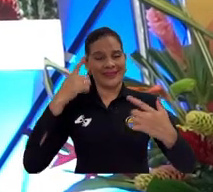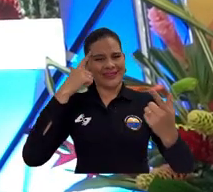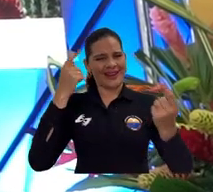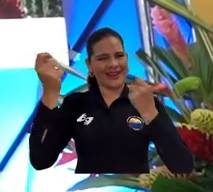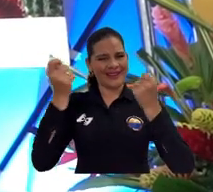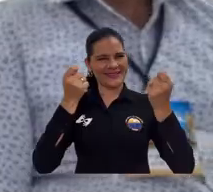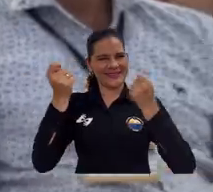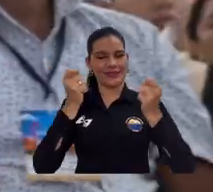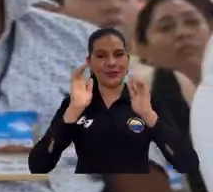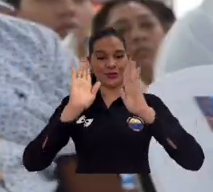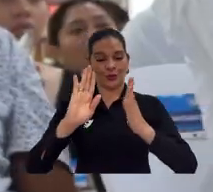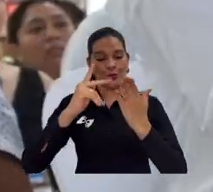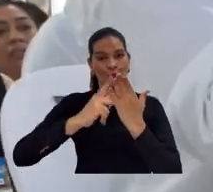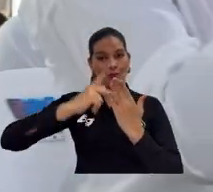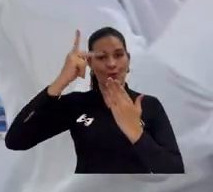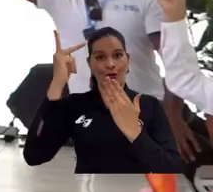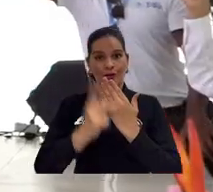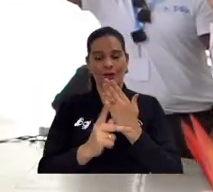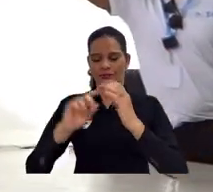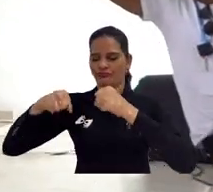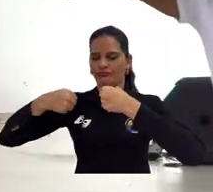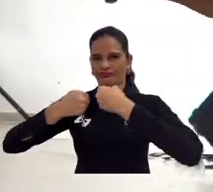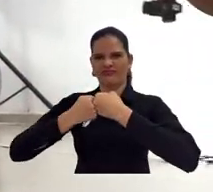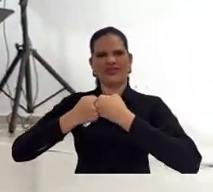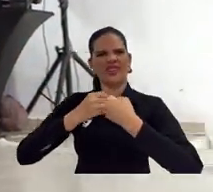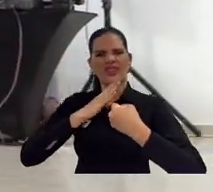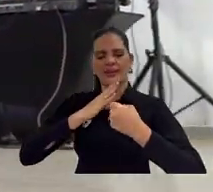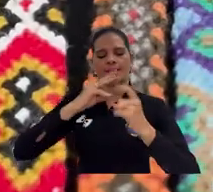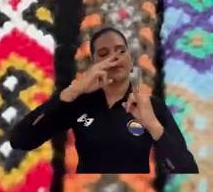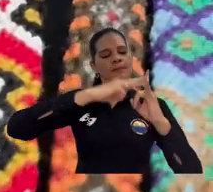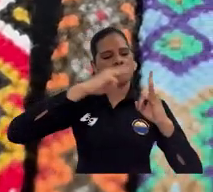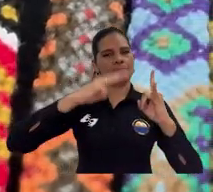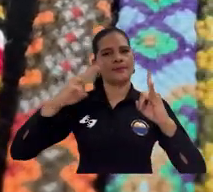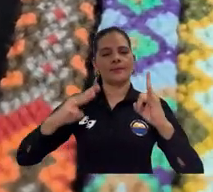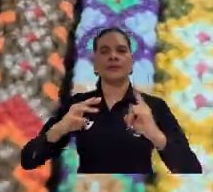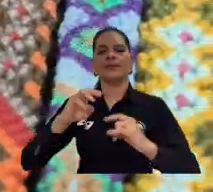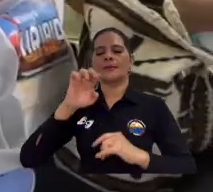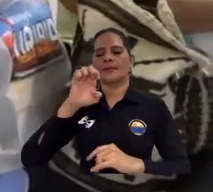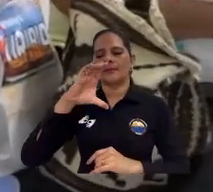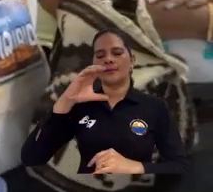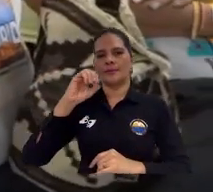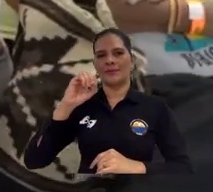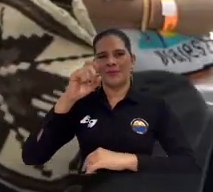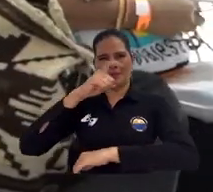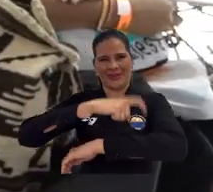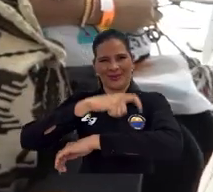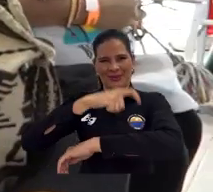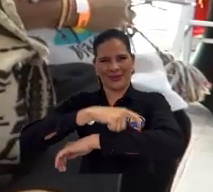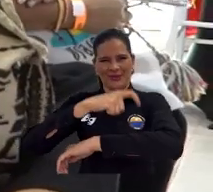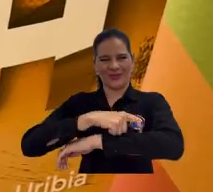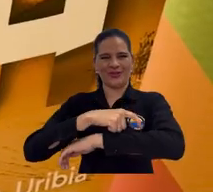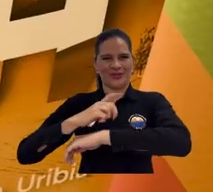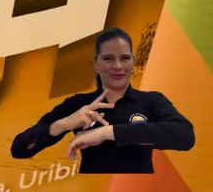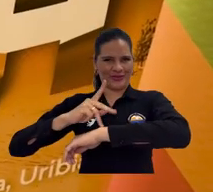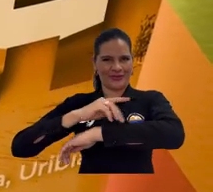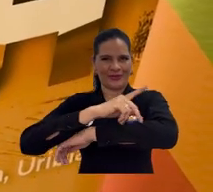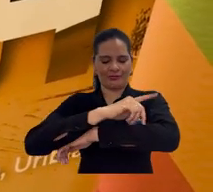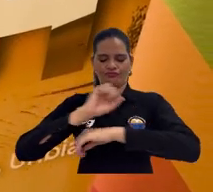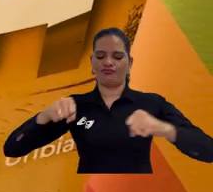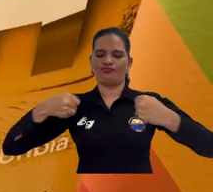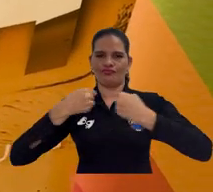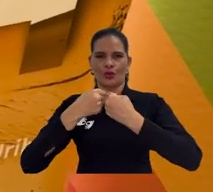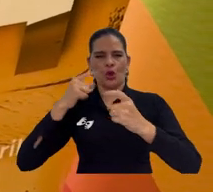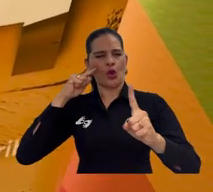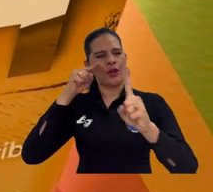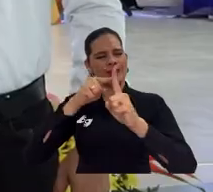Una de las estrategias incluidas en el proyecto interinstitucional entre la Universidad del Magdalena y Ecopetrol es la rueda de negocios Yo